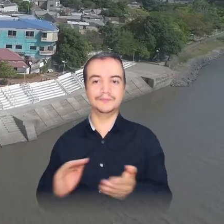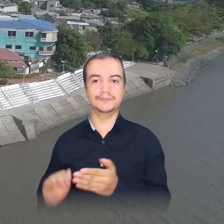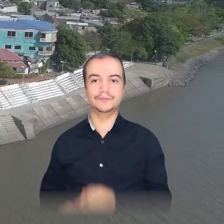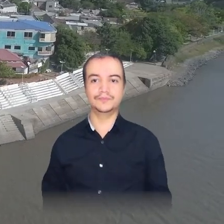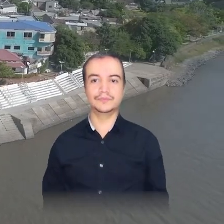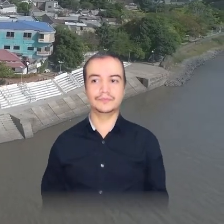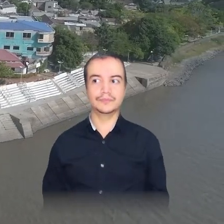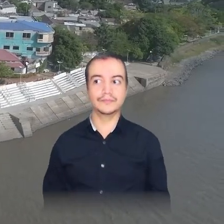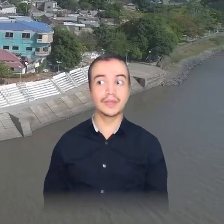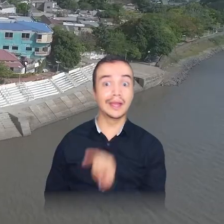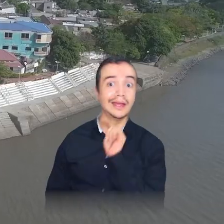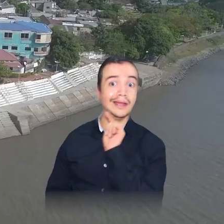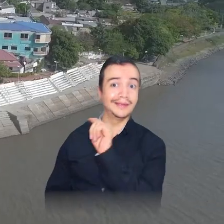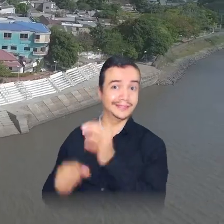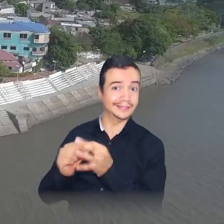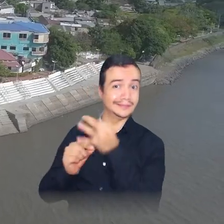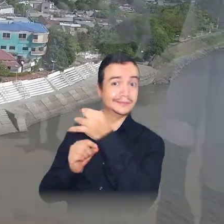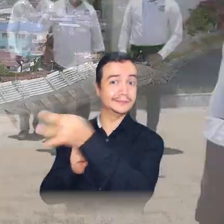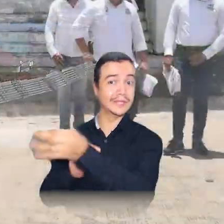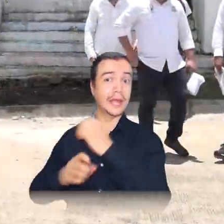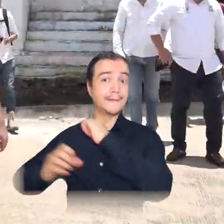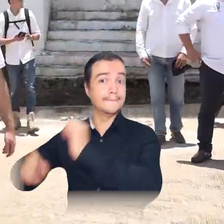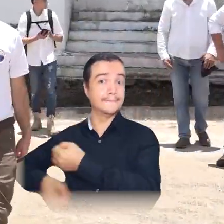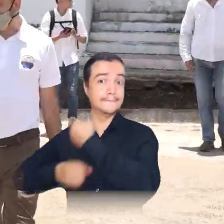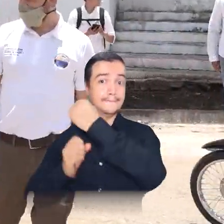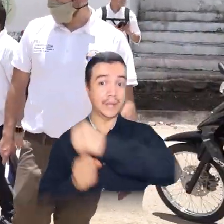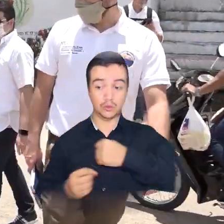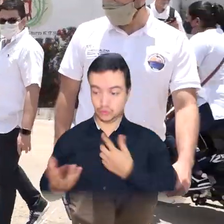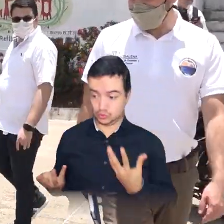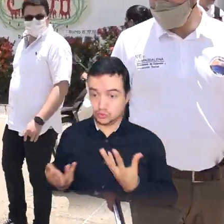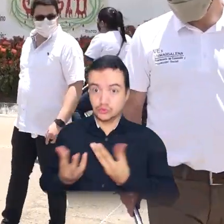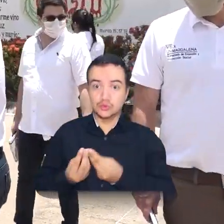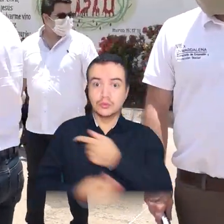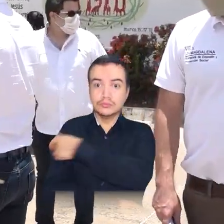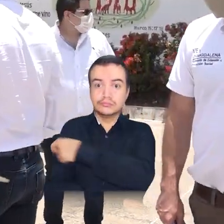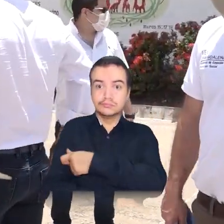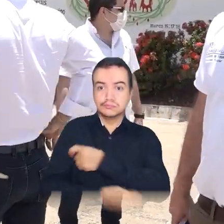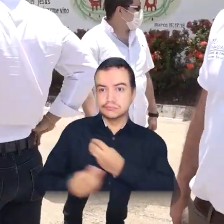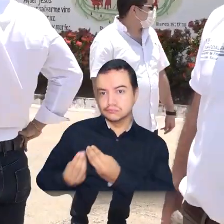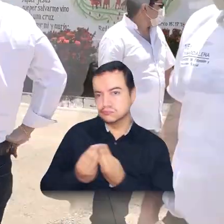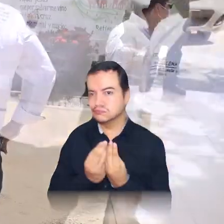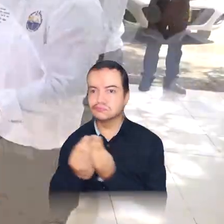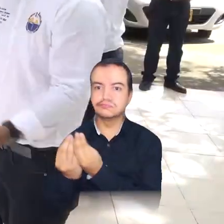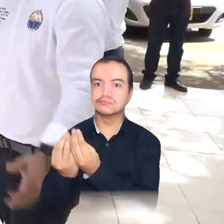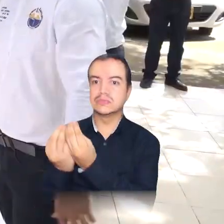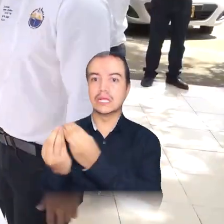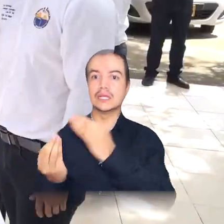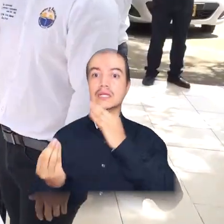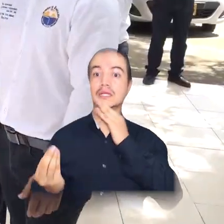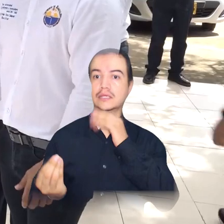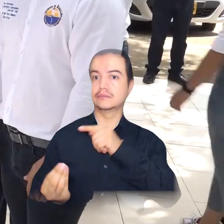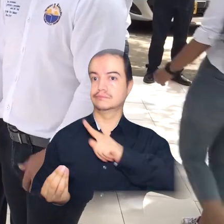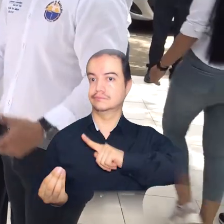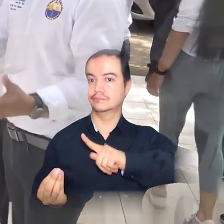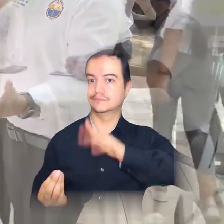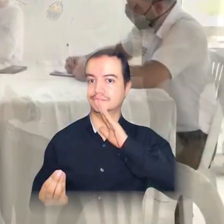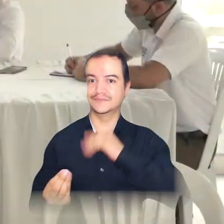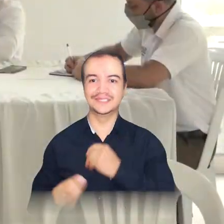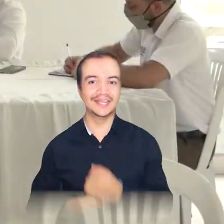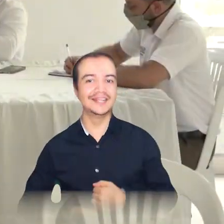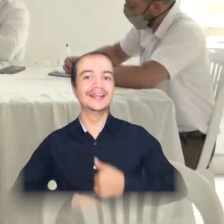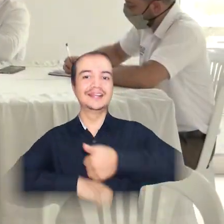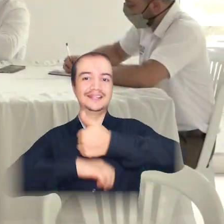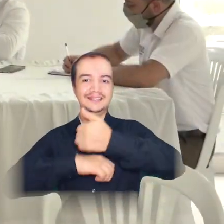Hasta el municipio del Banco se trasladó una comisión de la Universidad del Magdalena liderada por el rector Dr. Pablo Vera Salazar